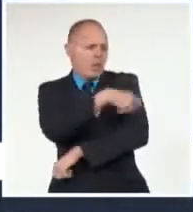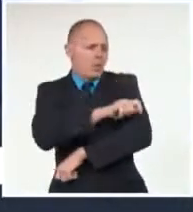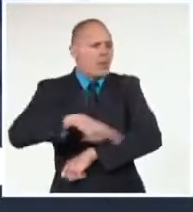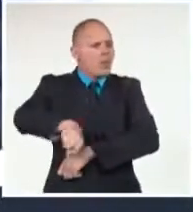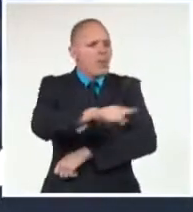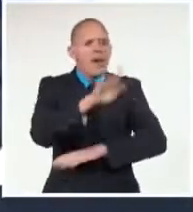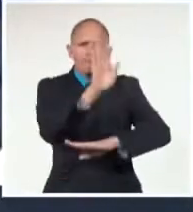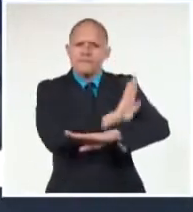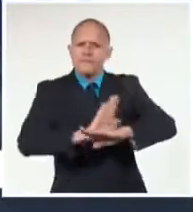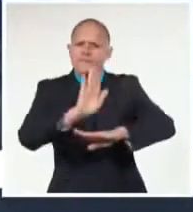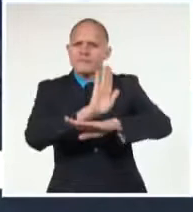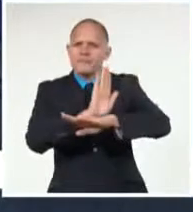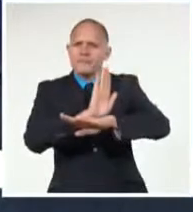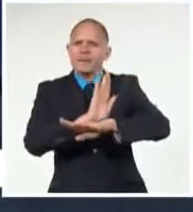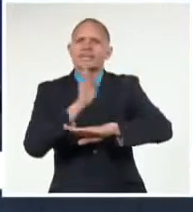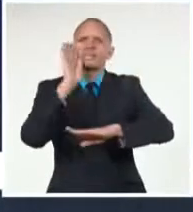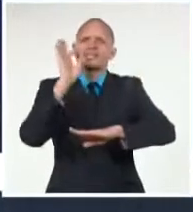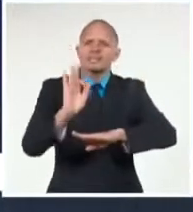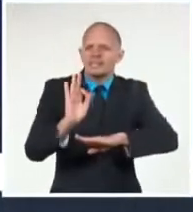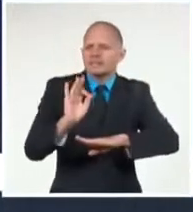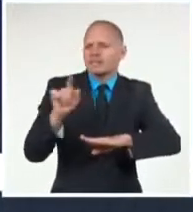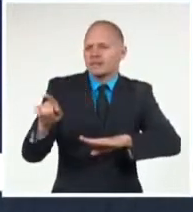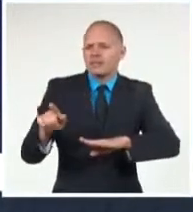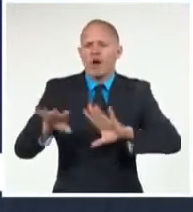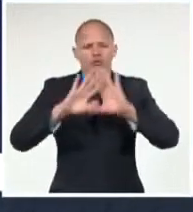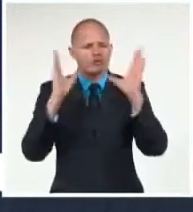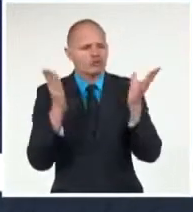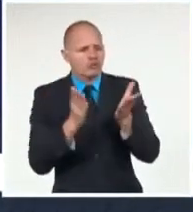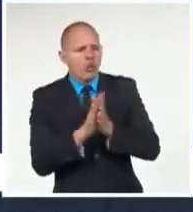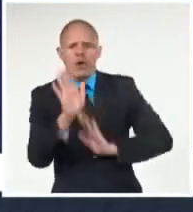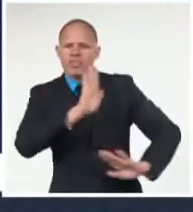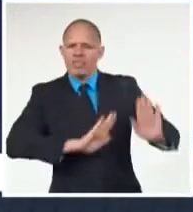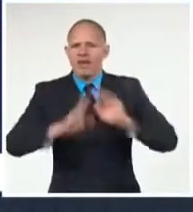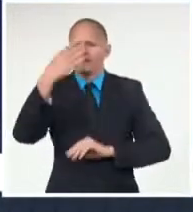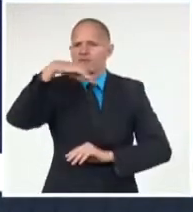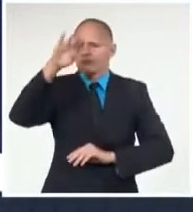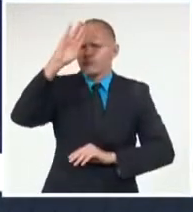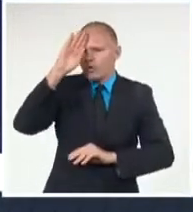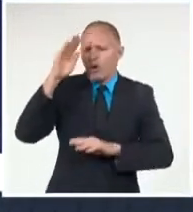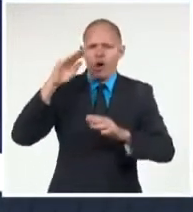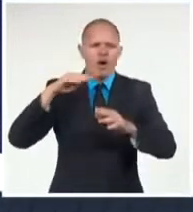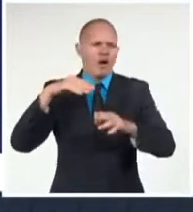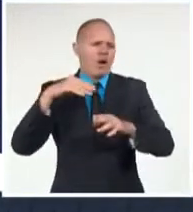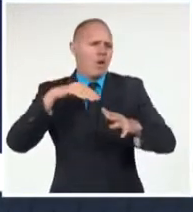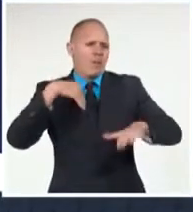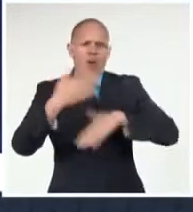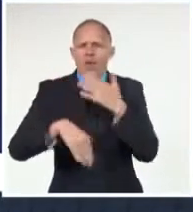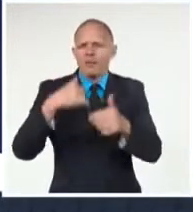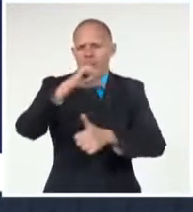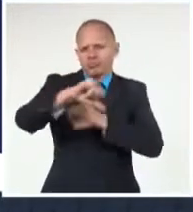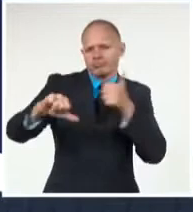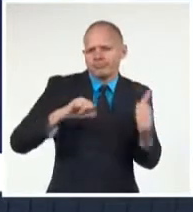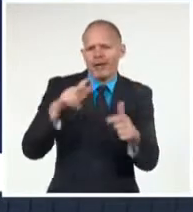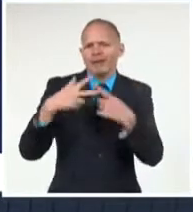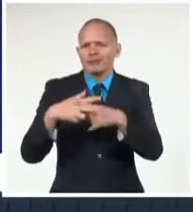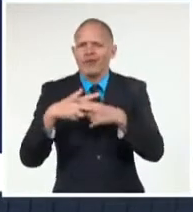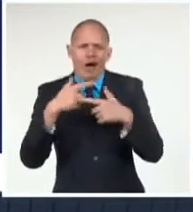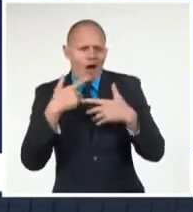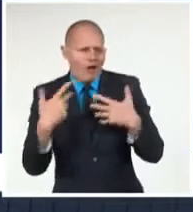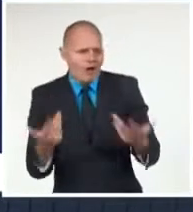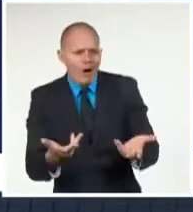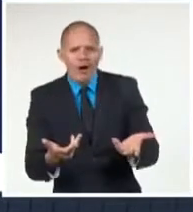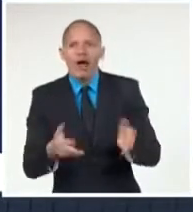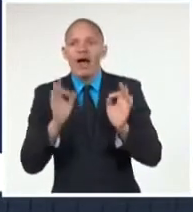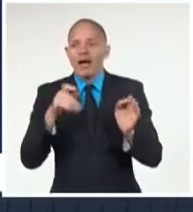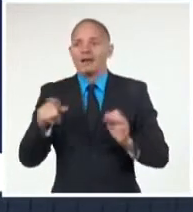por la manera en que ha abordado los problemas del Caribe, por la manera en que se ha mostrado también